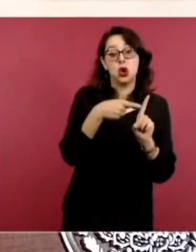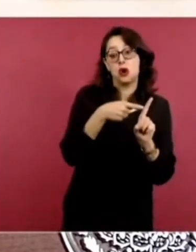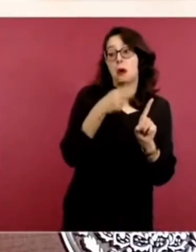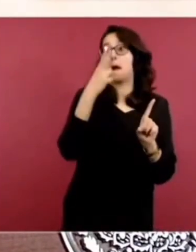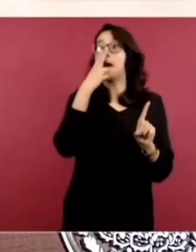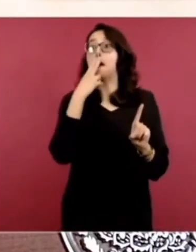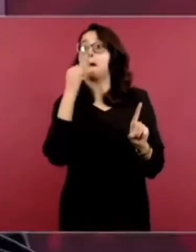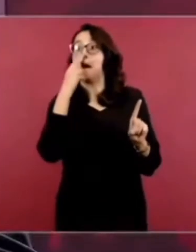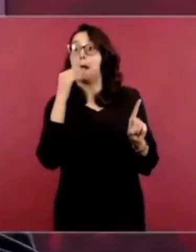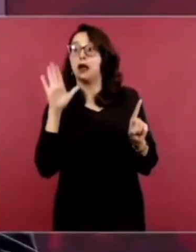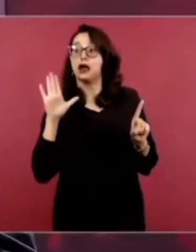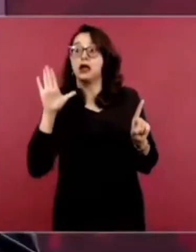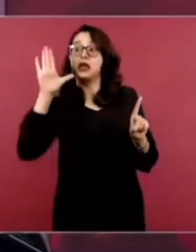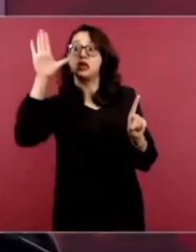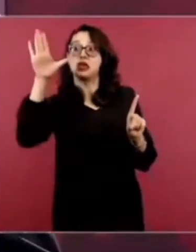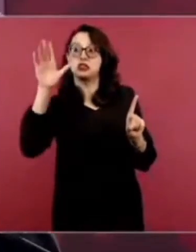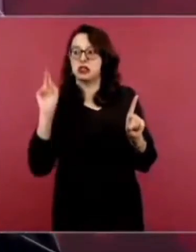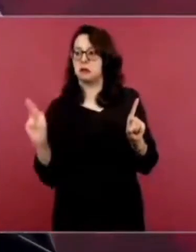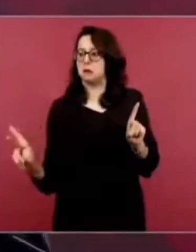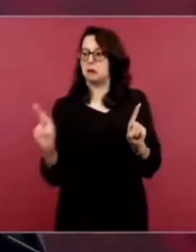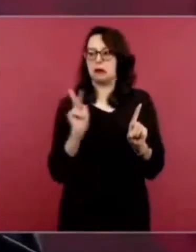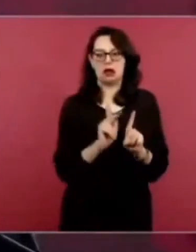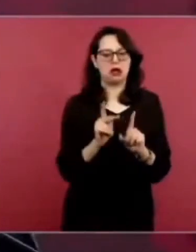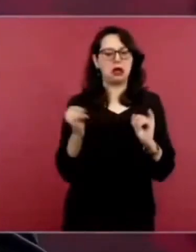y Stalin.